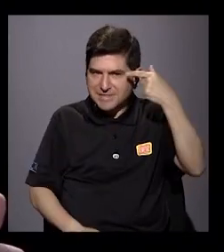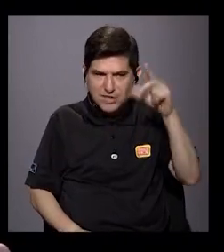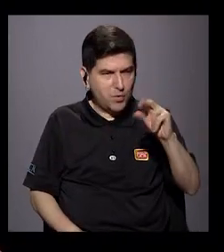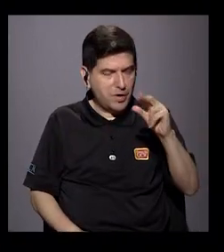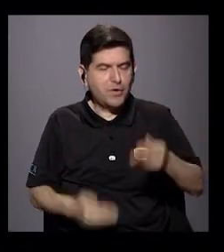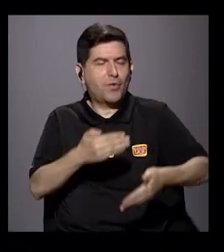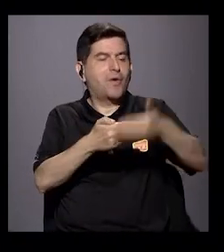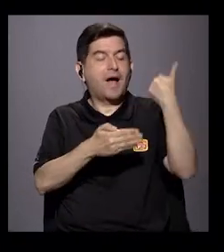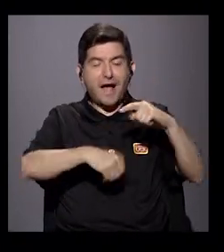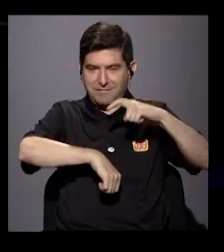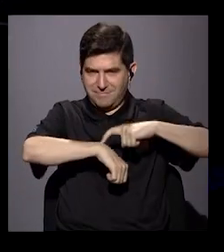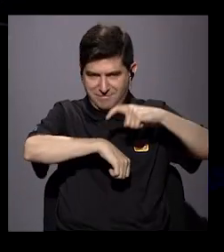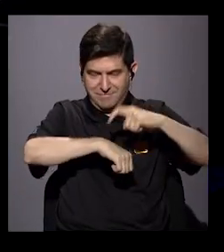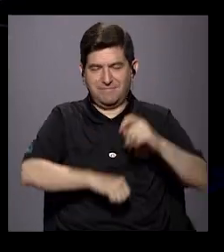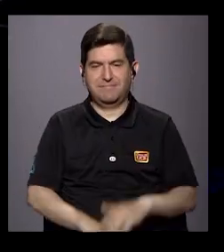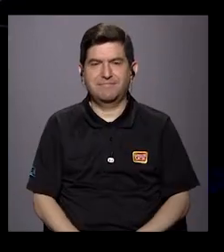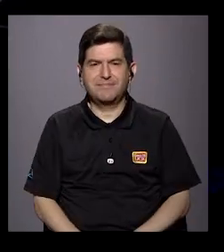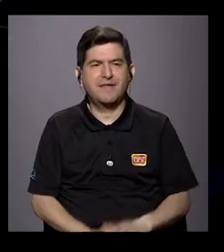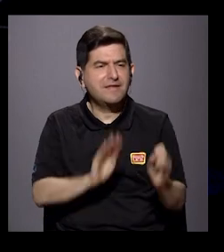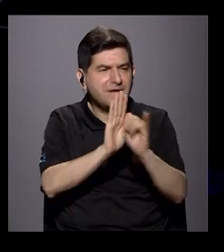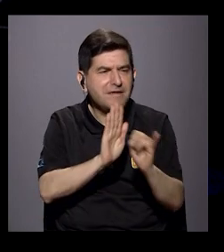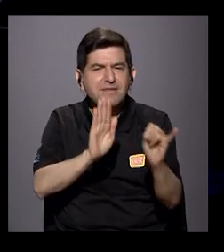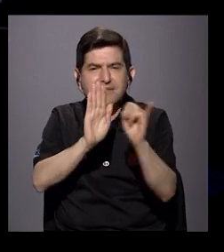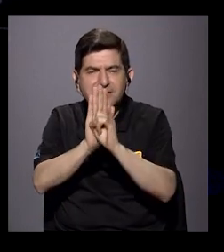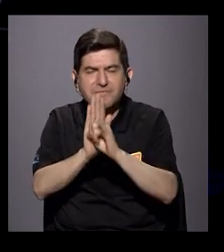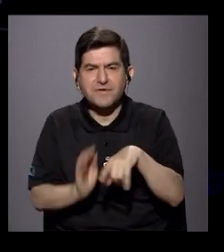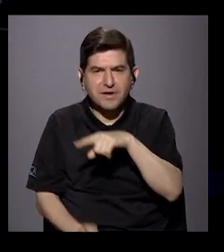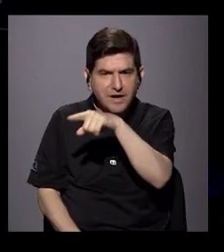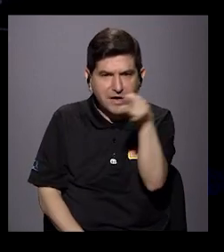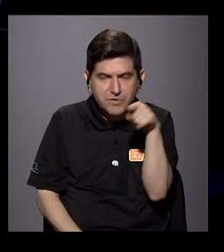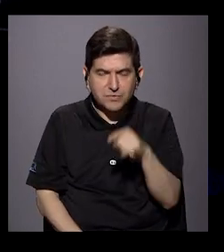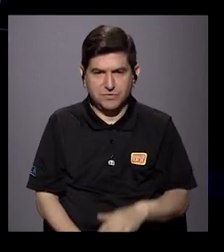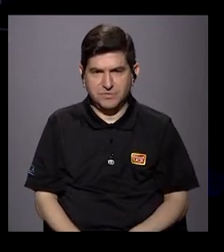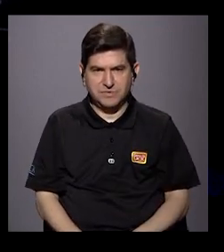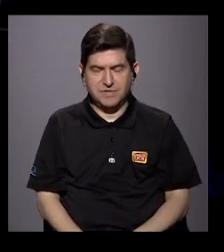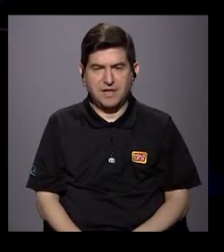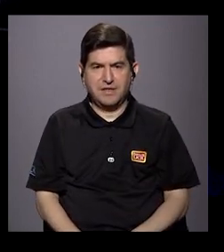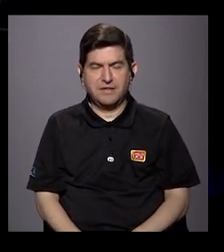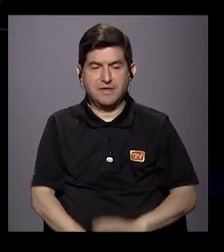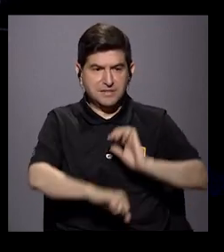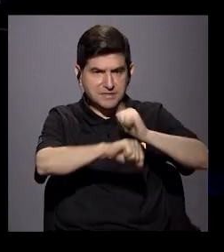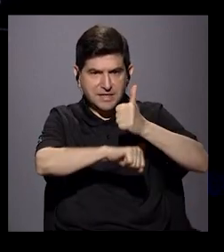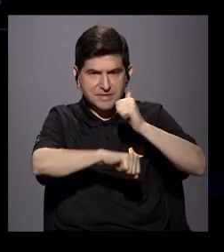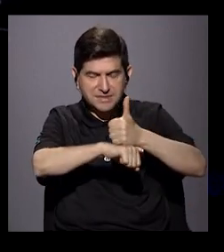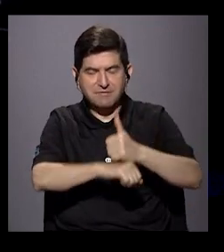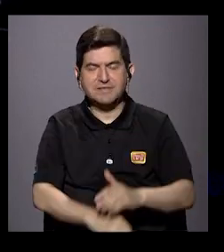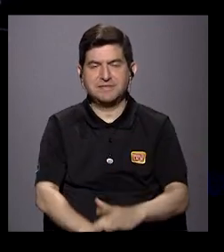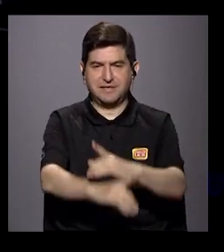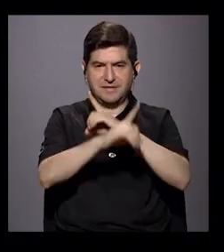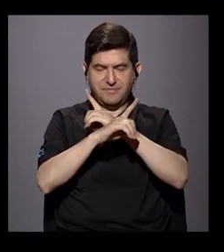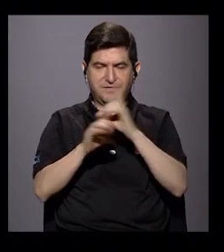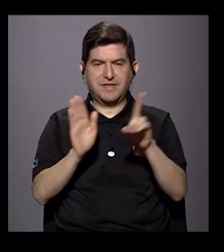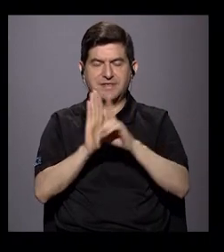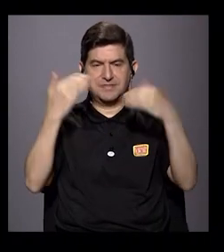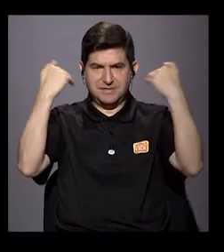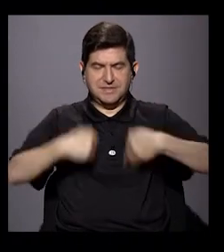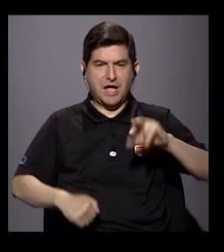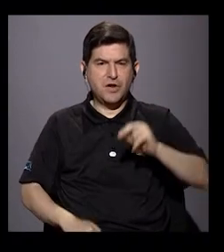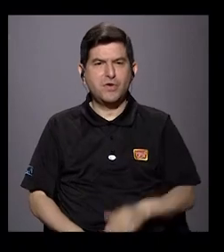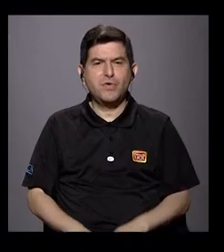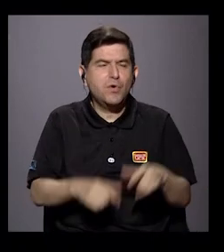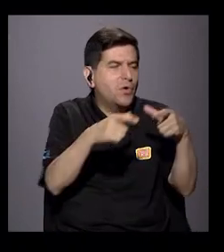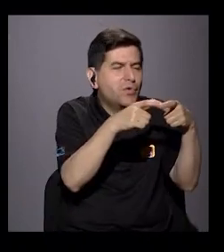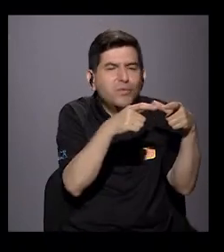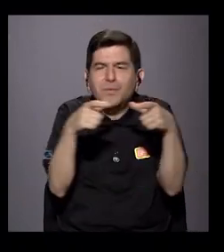sino desde hace mucho tiempo. ¿Cómo han identificado ustedes convertir la promulgación y la defensa de los derechos humanos, no desde guetos,